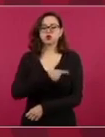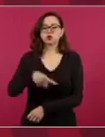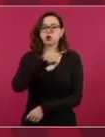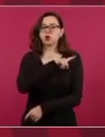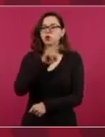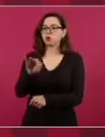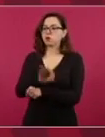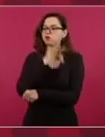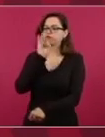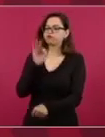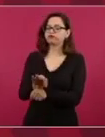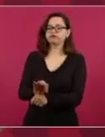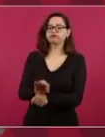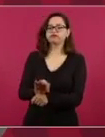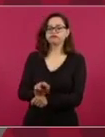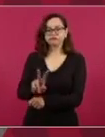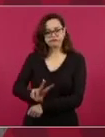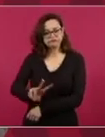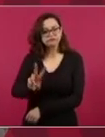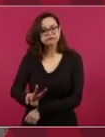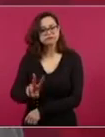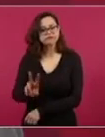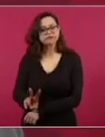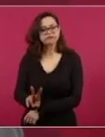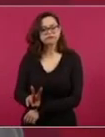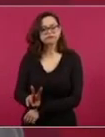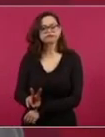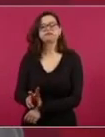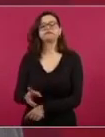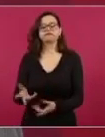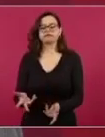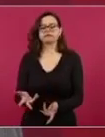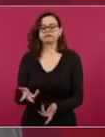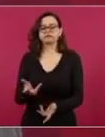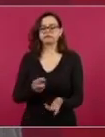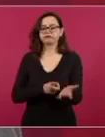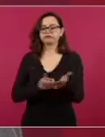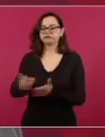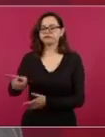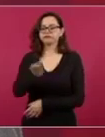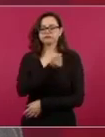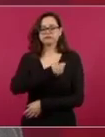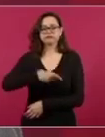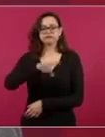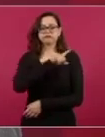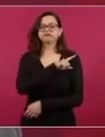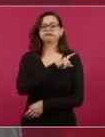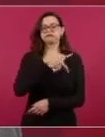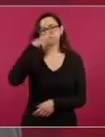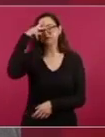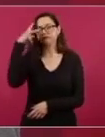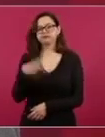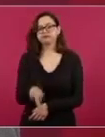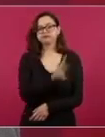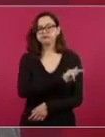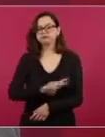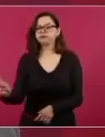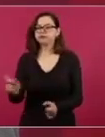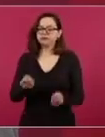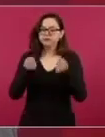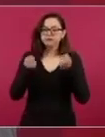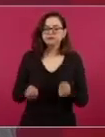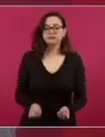todos los mexicanos tengamos garantizado el derecho a la salud. Que no estemos